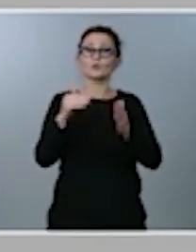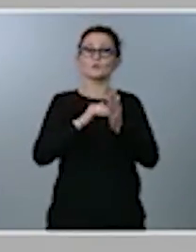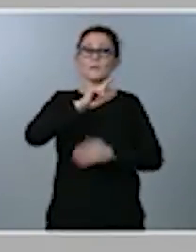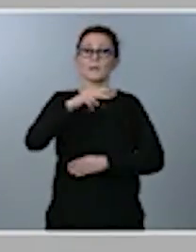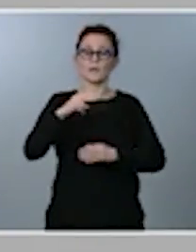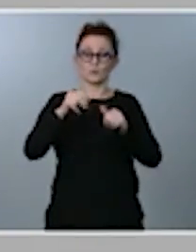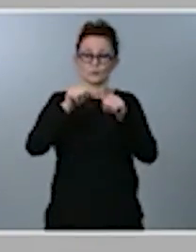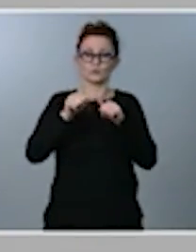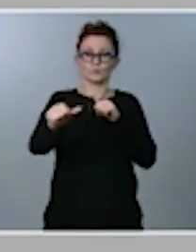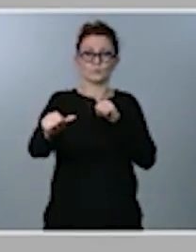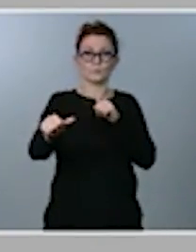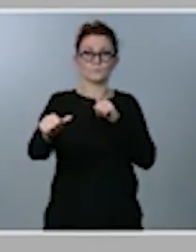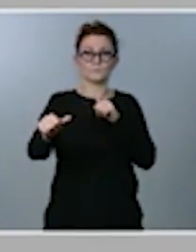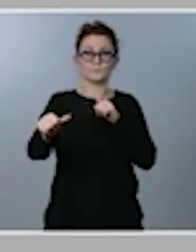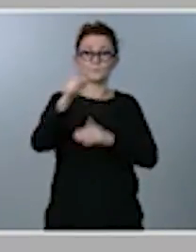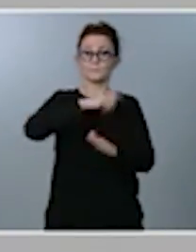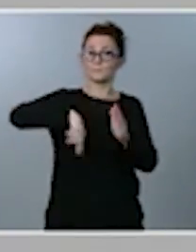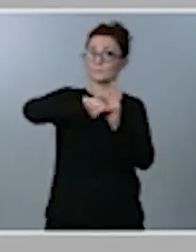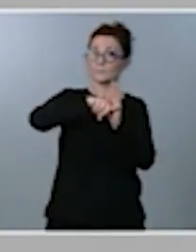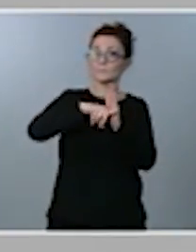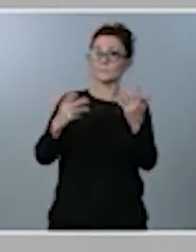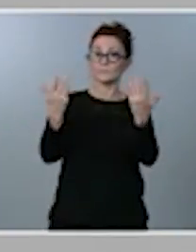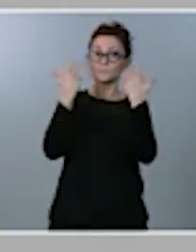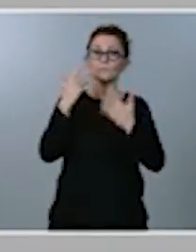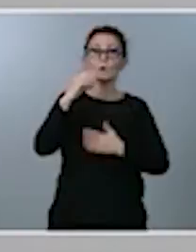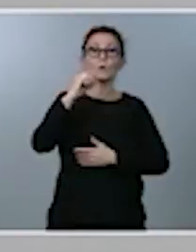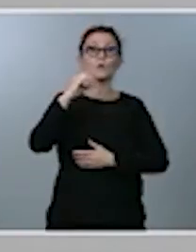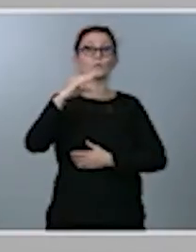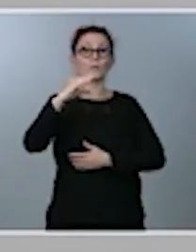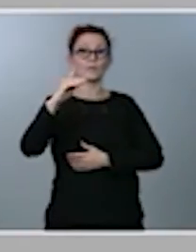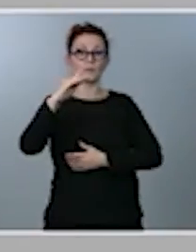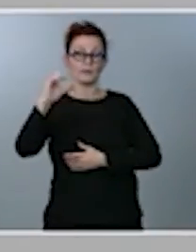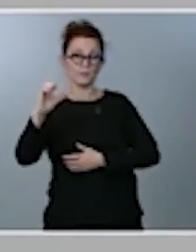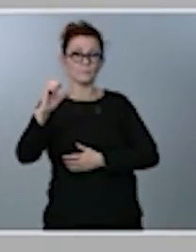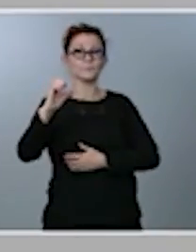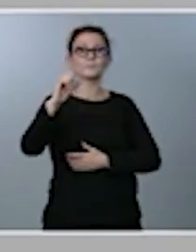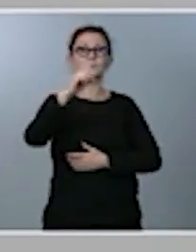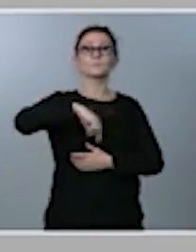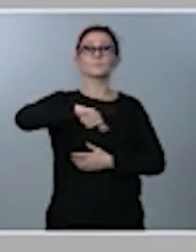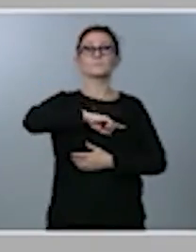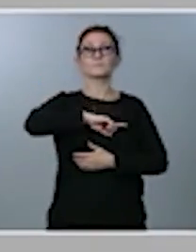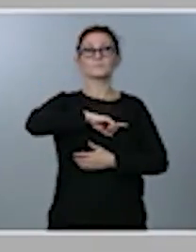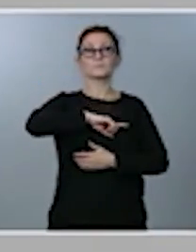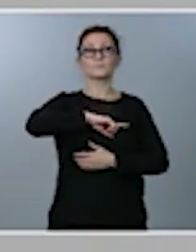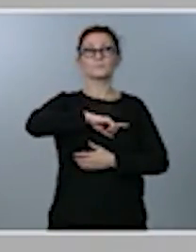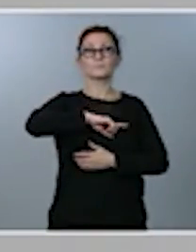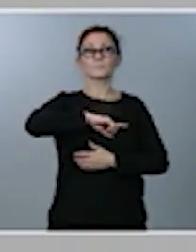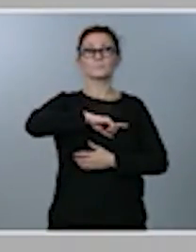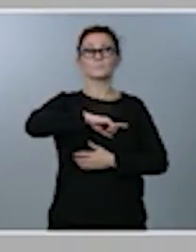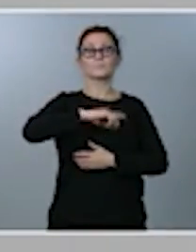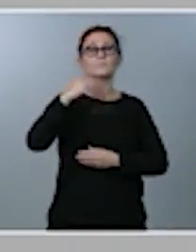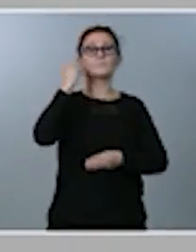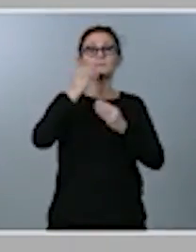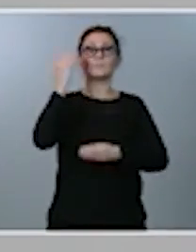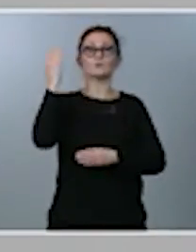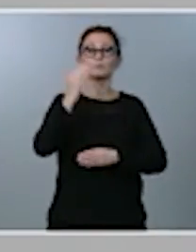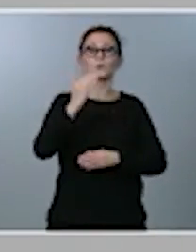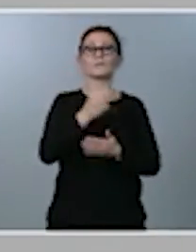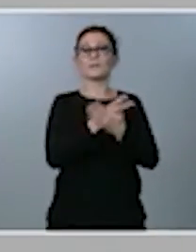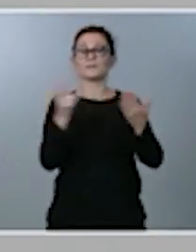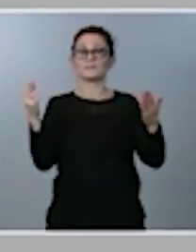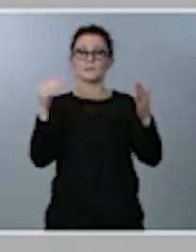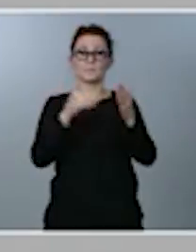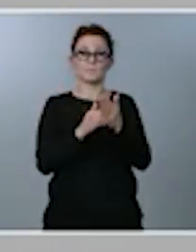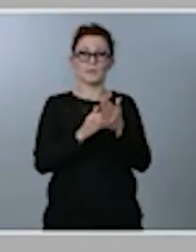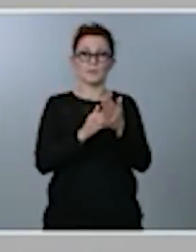una medida que ha sido recomendada por la OCDE y que afectará a unos 17.000 contribuyentes de un total de 21